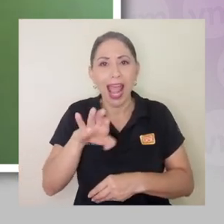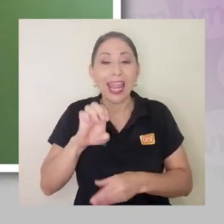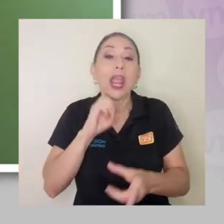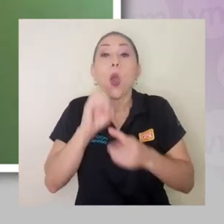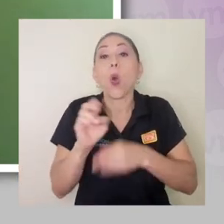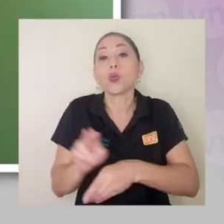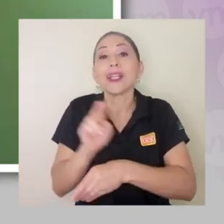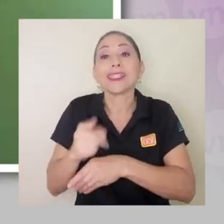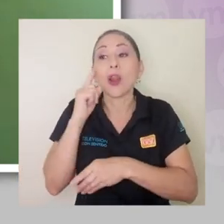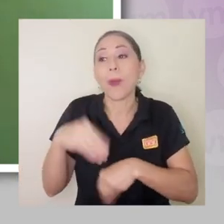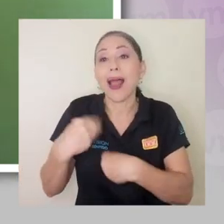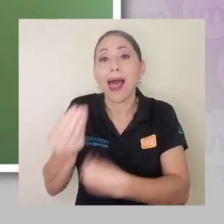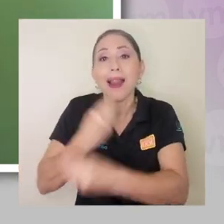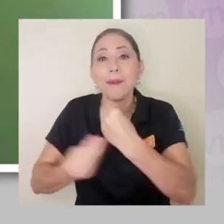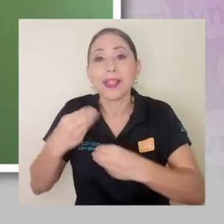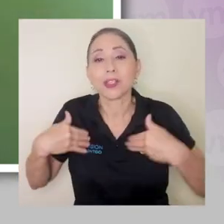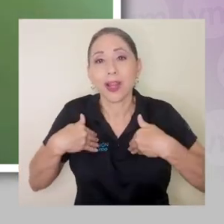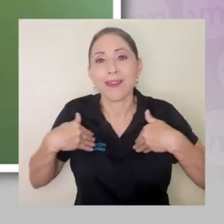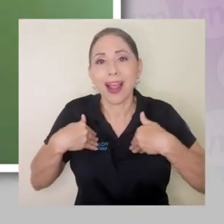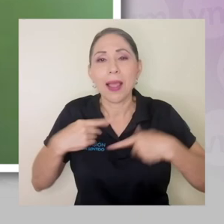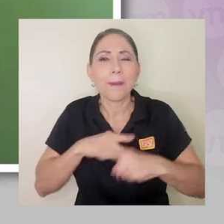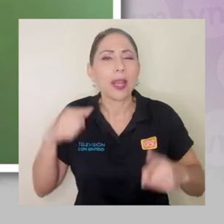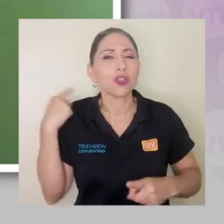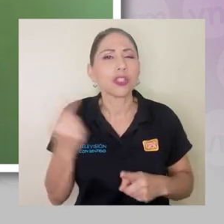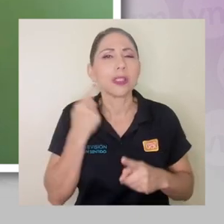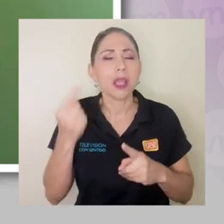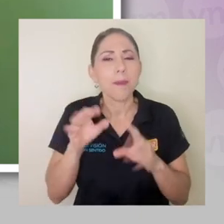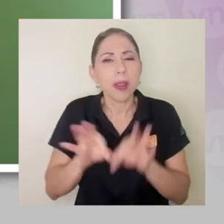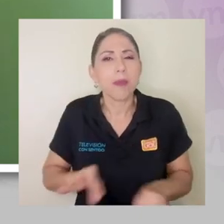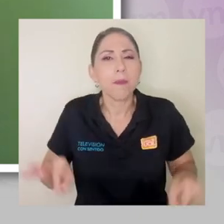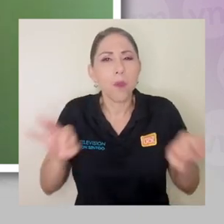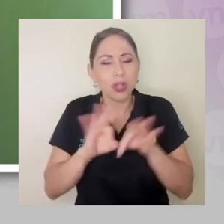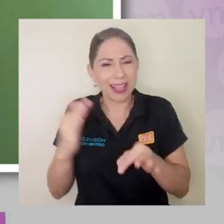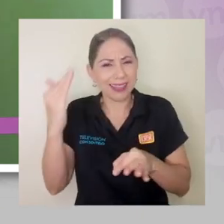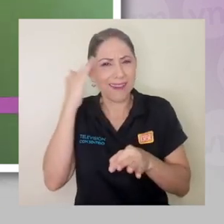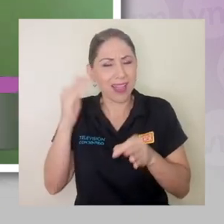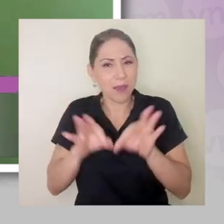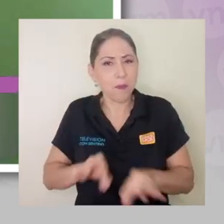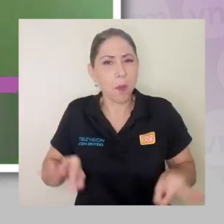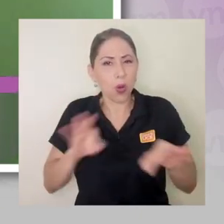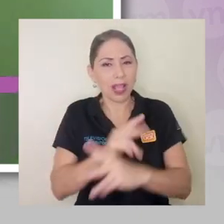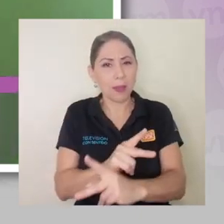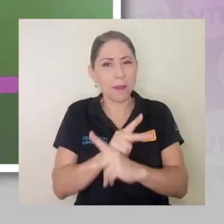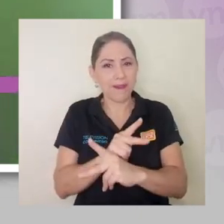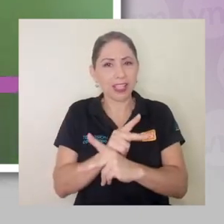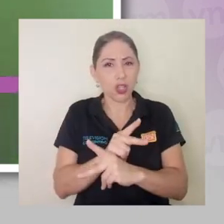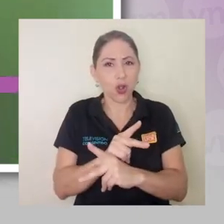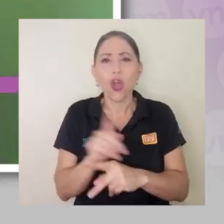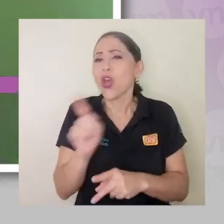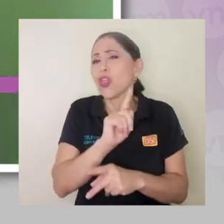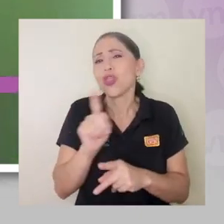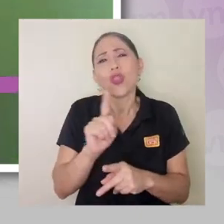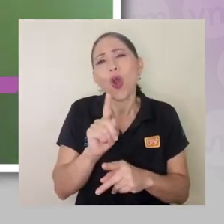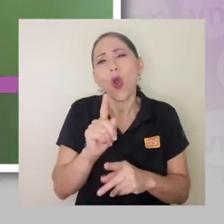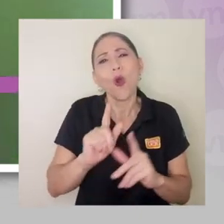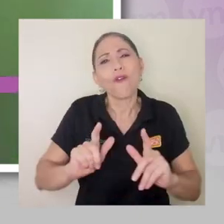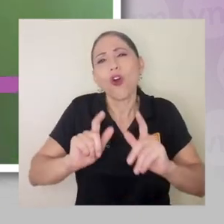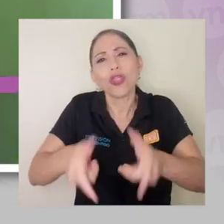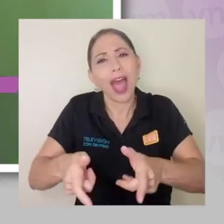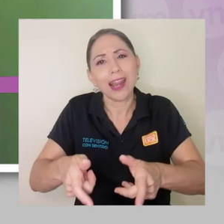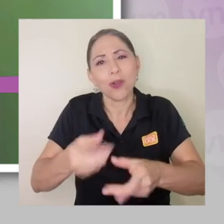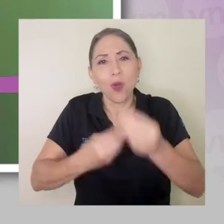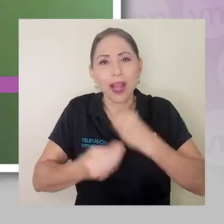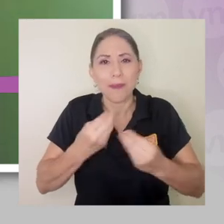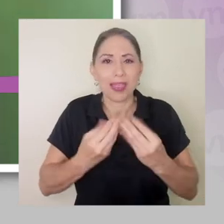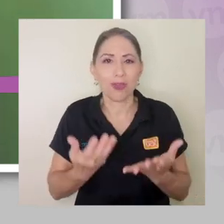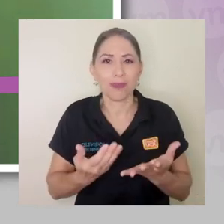Aunque siempre teniendo en la mente que lo más importante es la parte de prevención, no llegar a tener que botar un alimento,